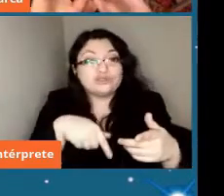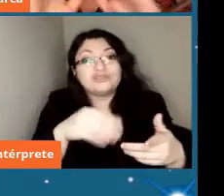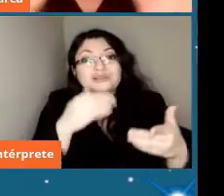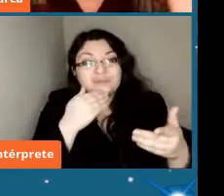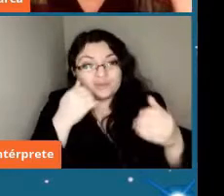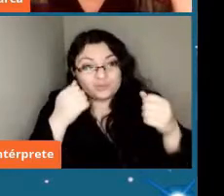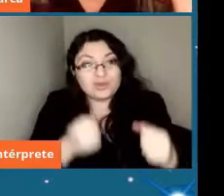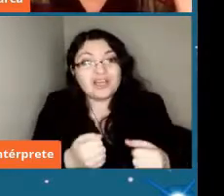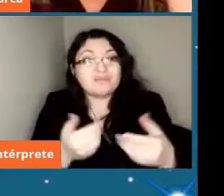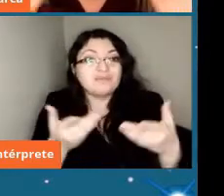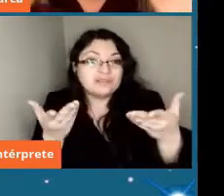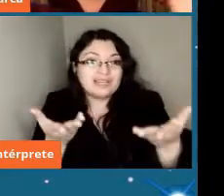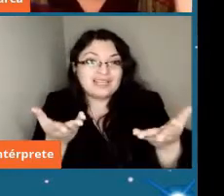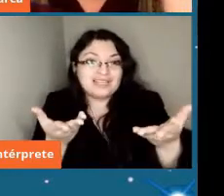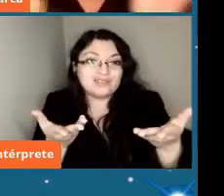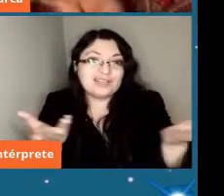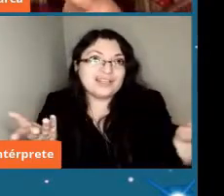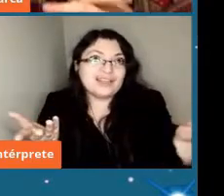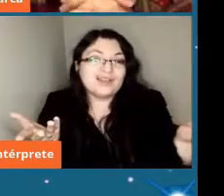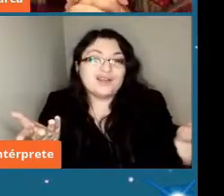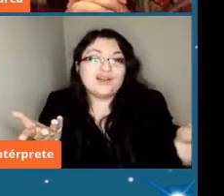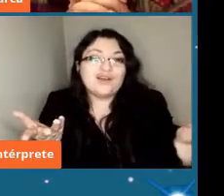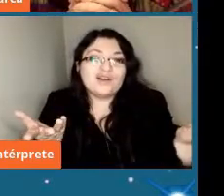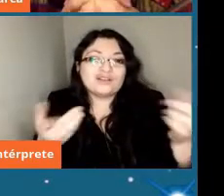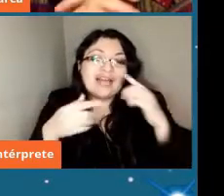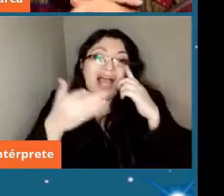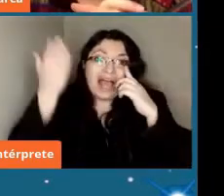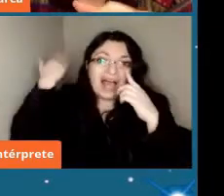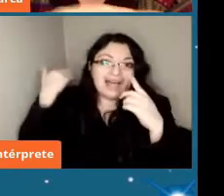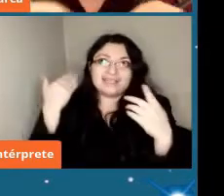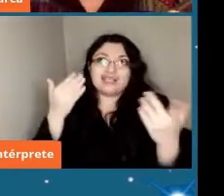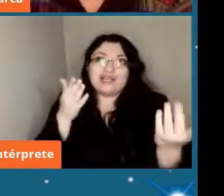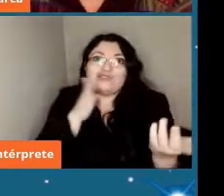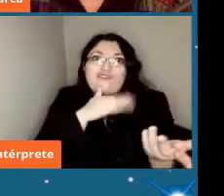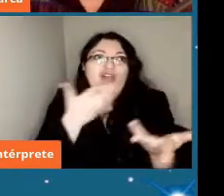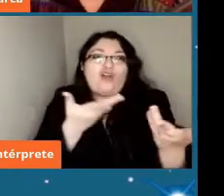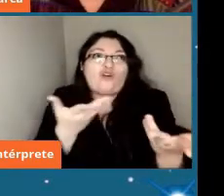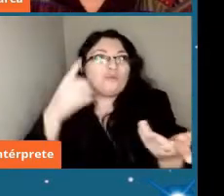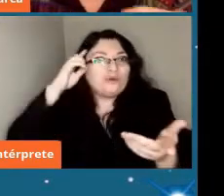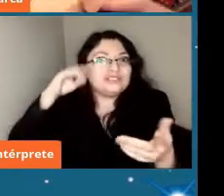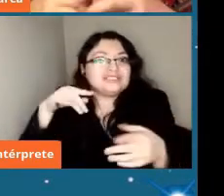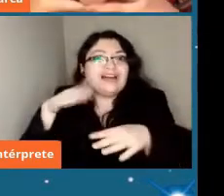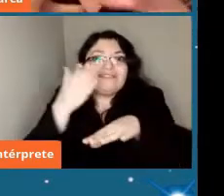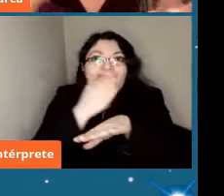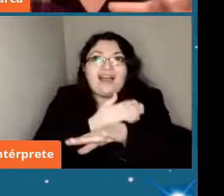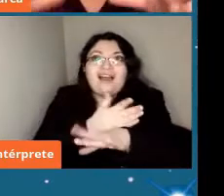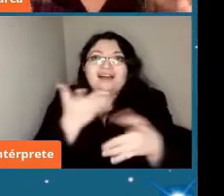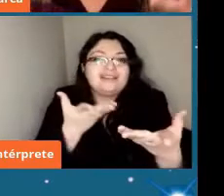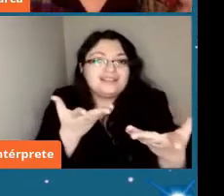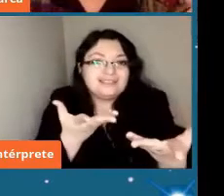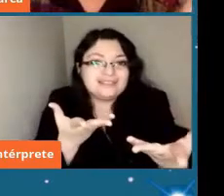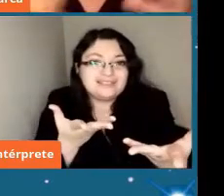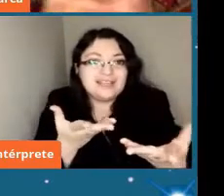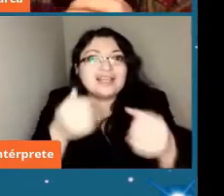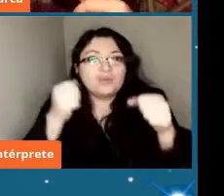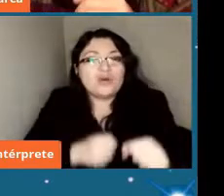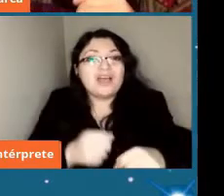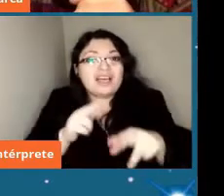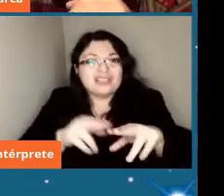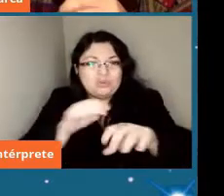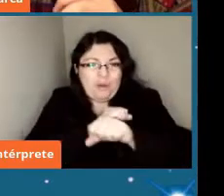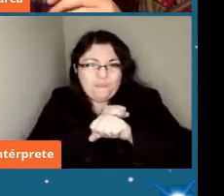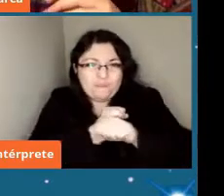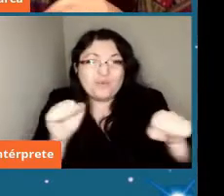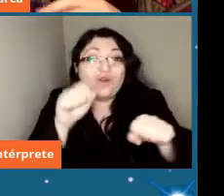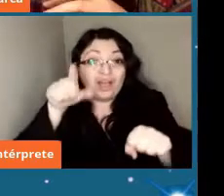esto que no tenemos como por lo menos en ese momento no teníamos como predecir que pueden generar explosiones que en este caso